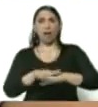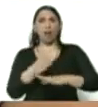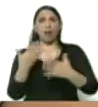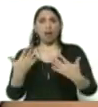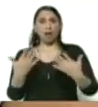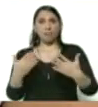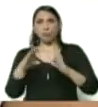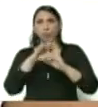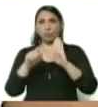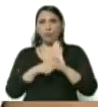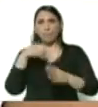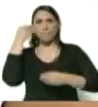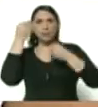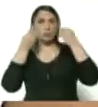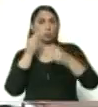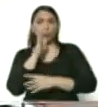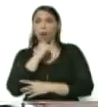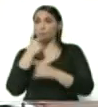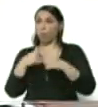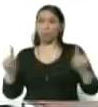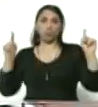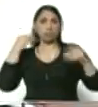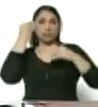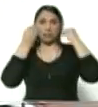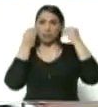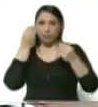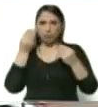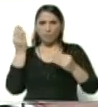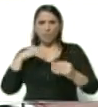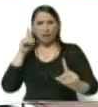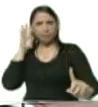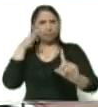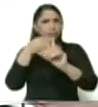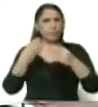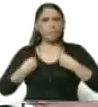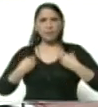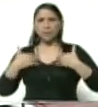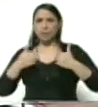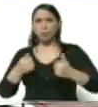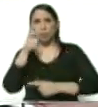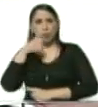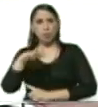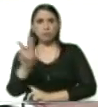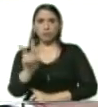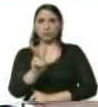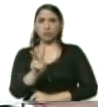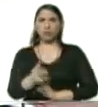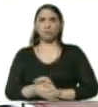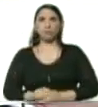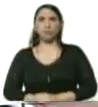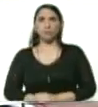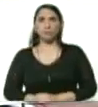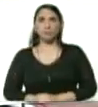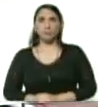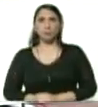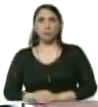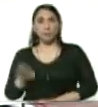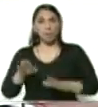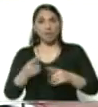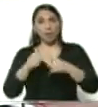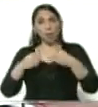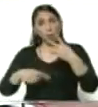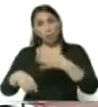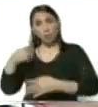pensando, no tuvo otra consideración más allá de la vida y la salud de los venezolanos y las venezolanas. Mientras otros